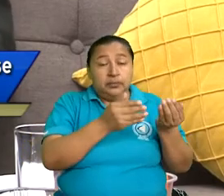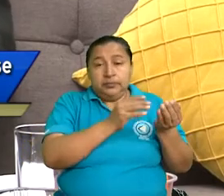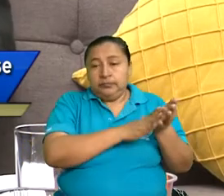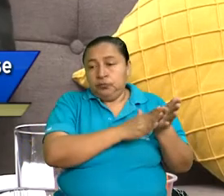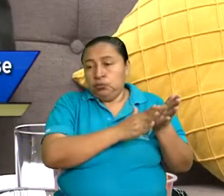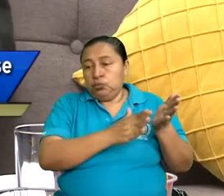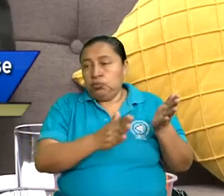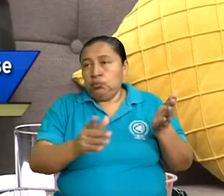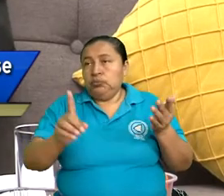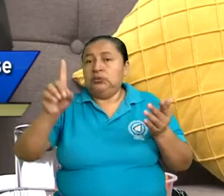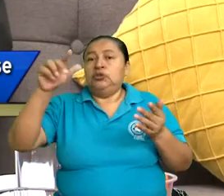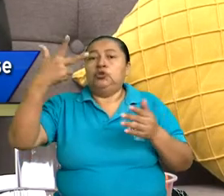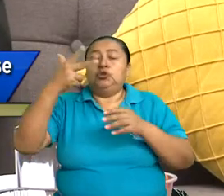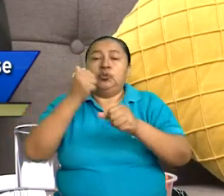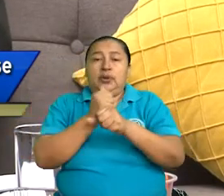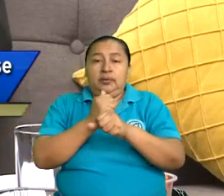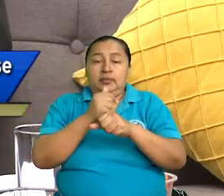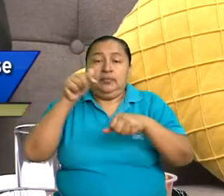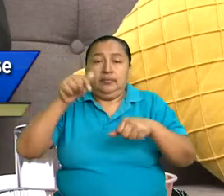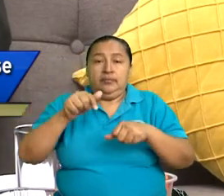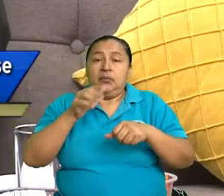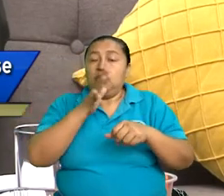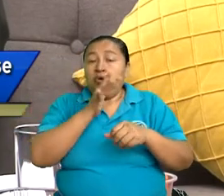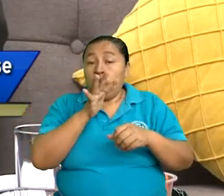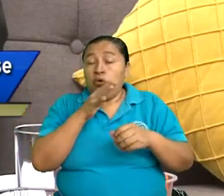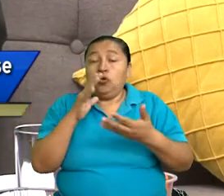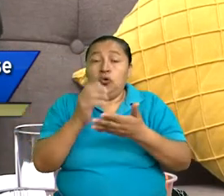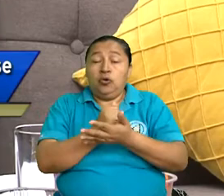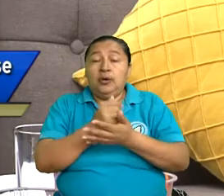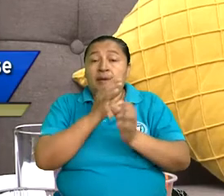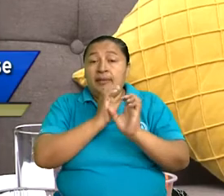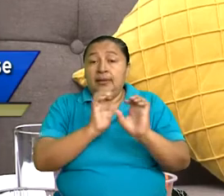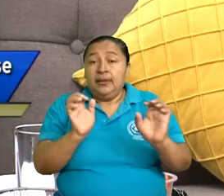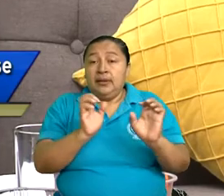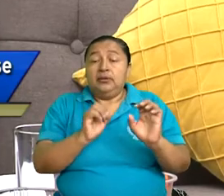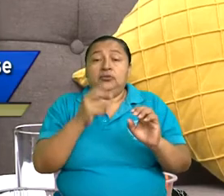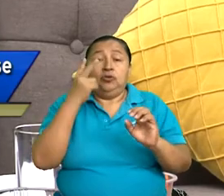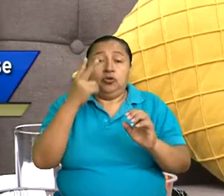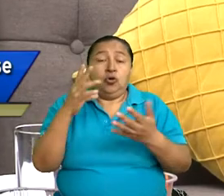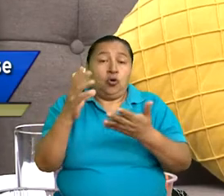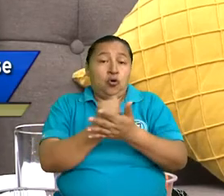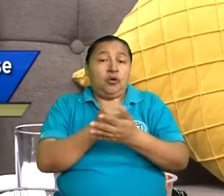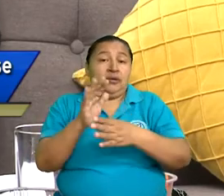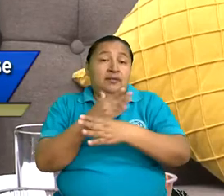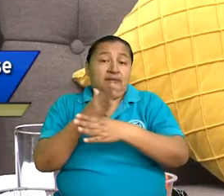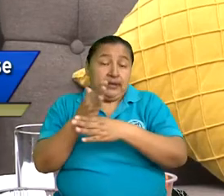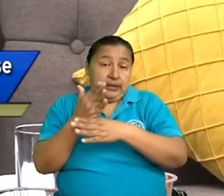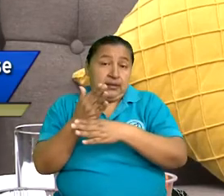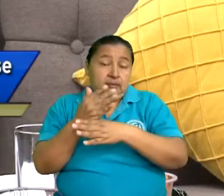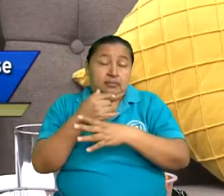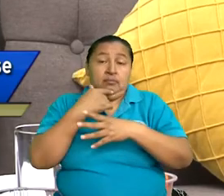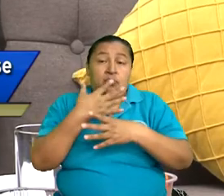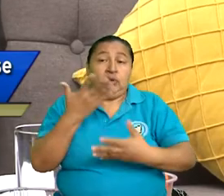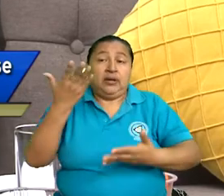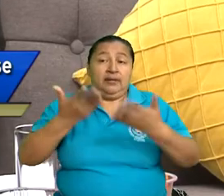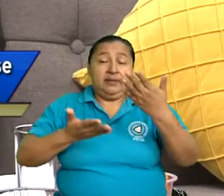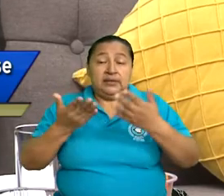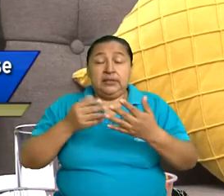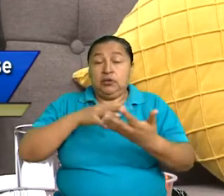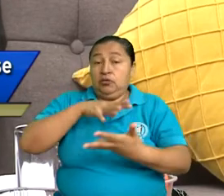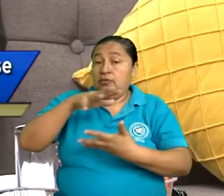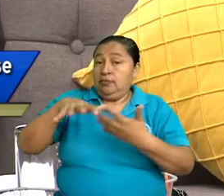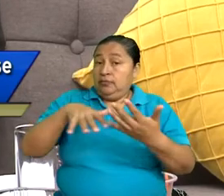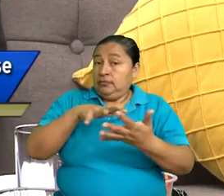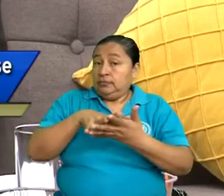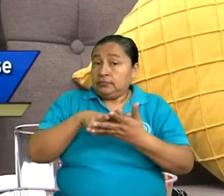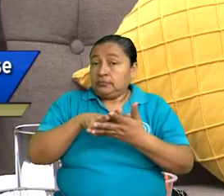18 años, el código de la niñez y la adolescencia, son dos códigos diferentes, porque a veces se confunden,